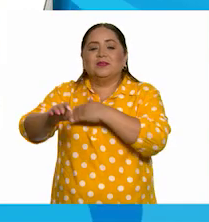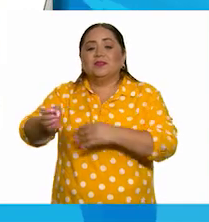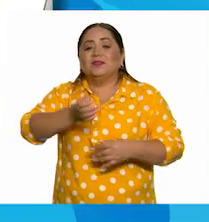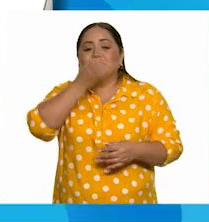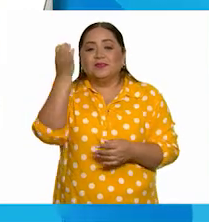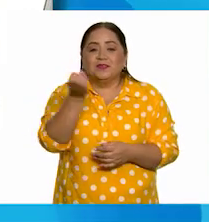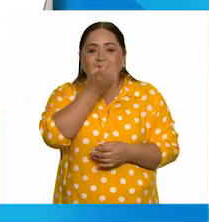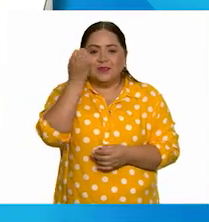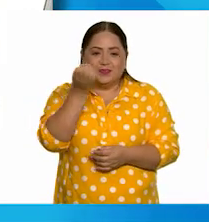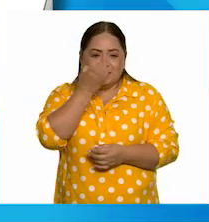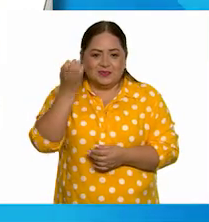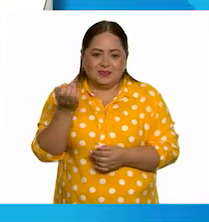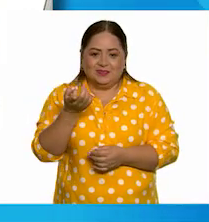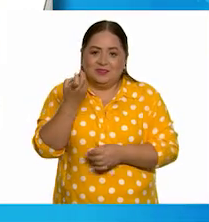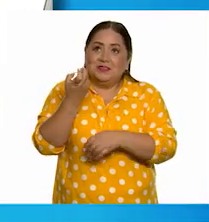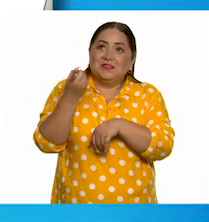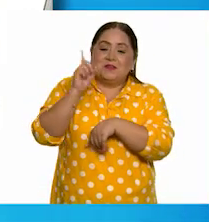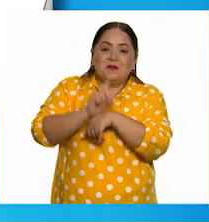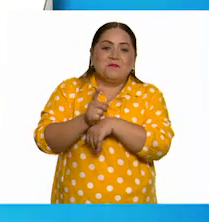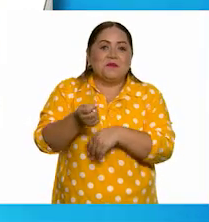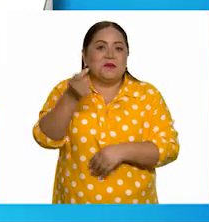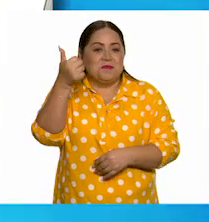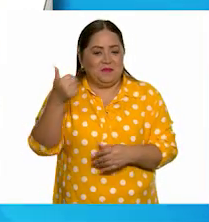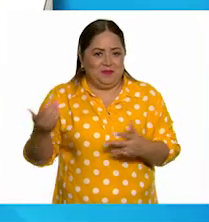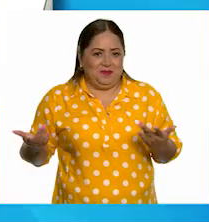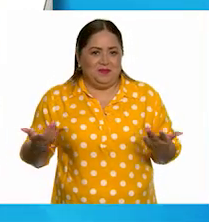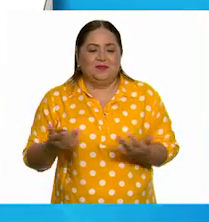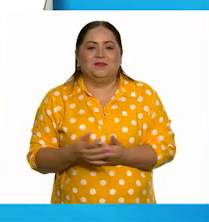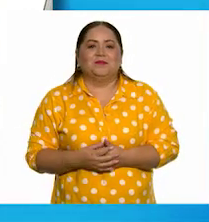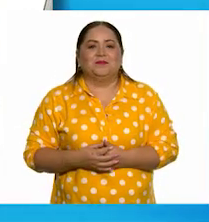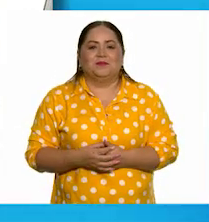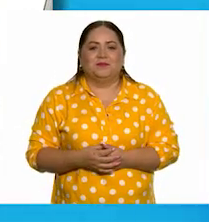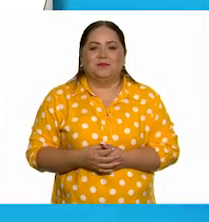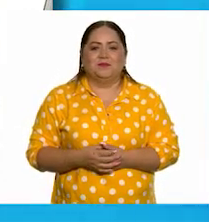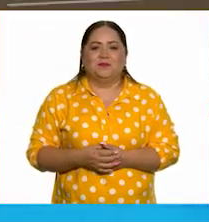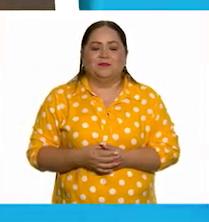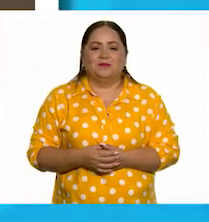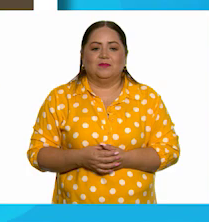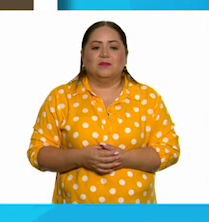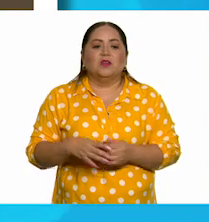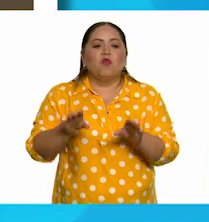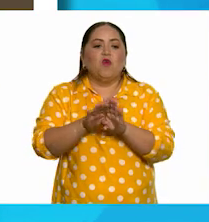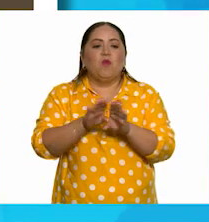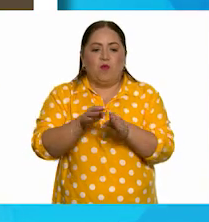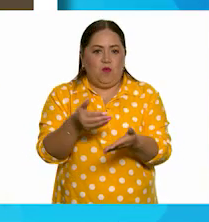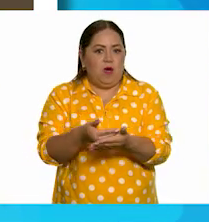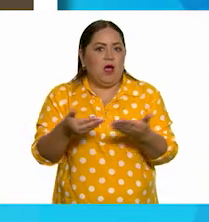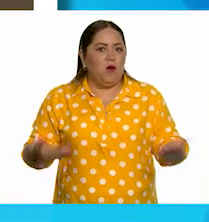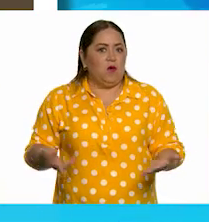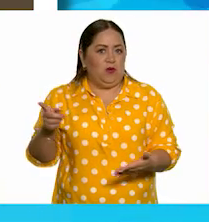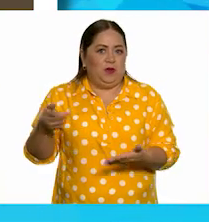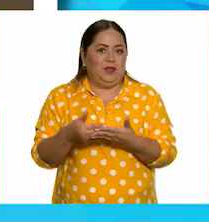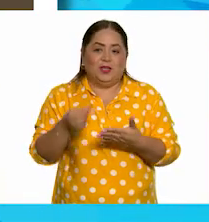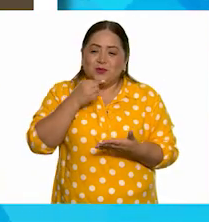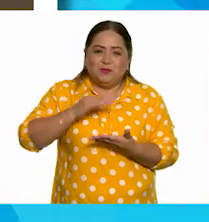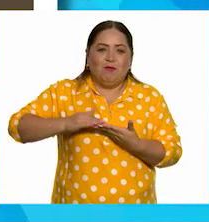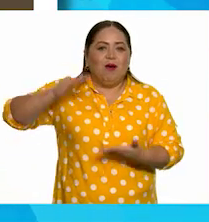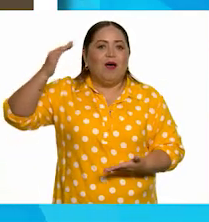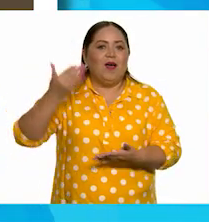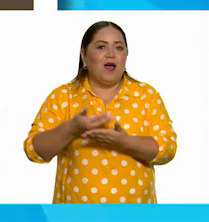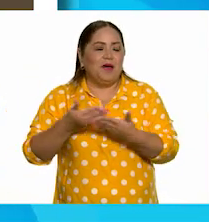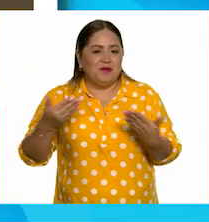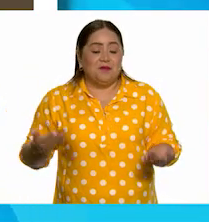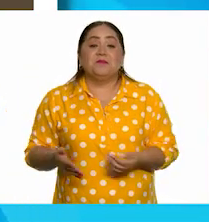Oh, aquí puso la foto de su primer día en la escuela. Sí. Y cómo es actualmente. Cómo es actualmente.